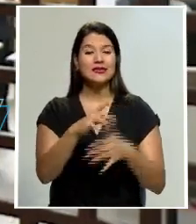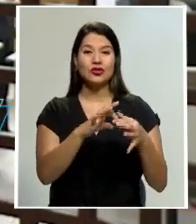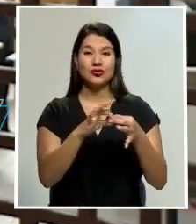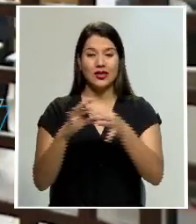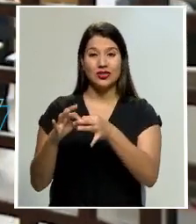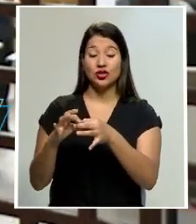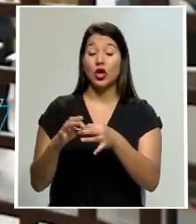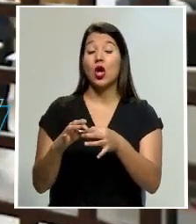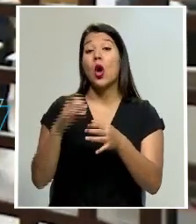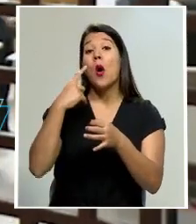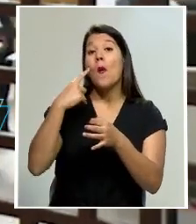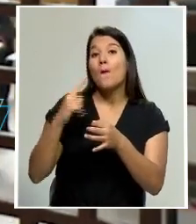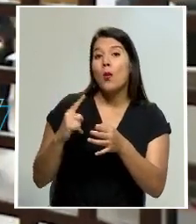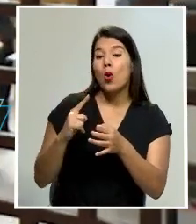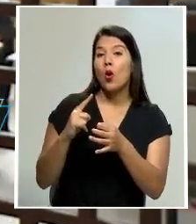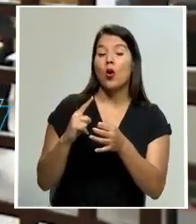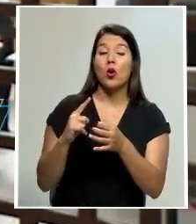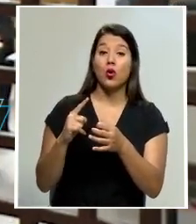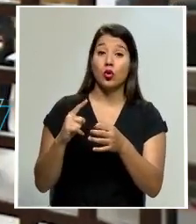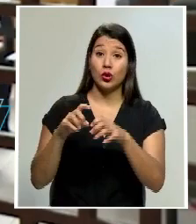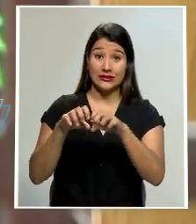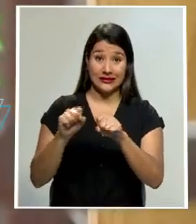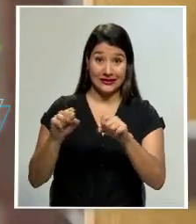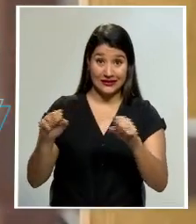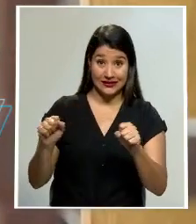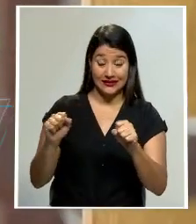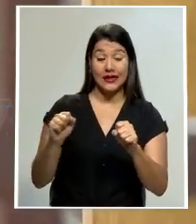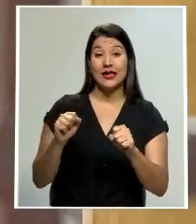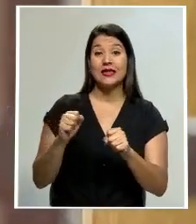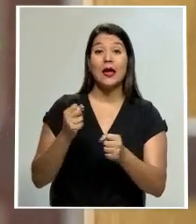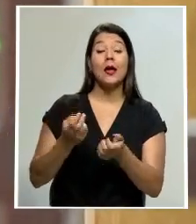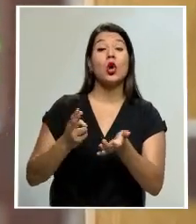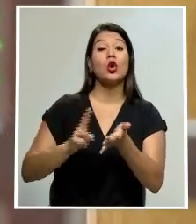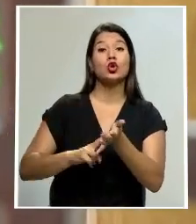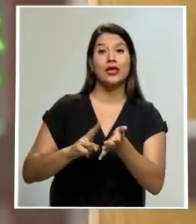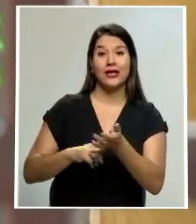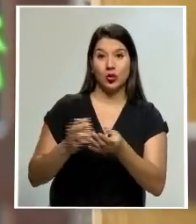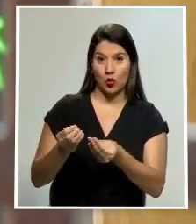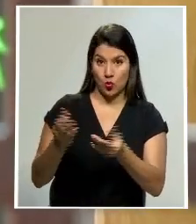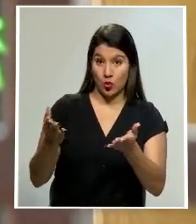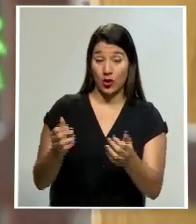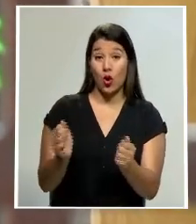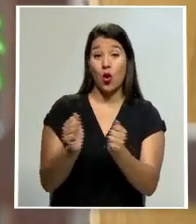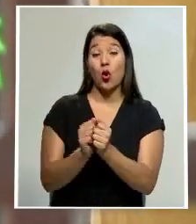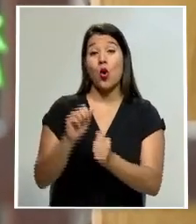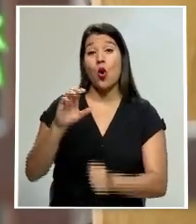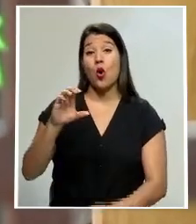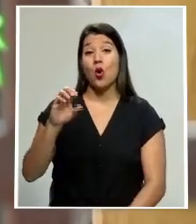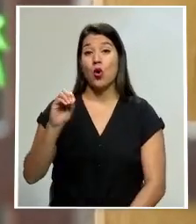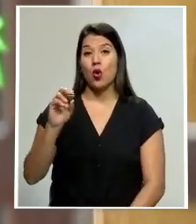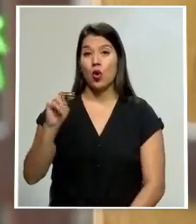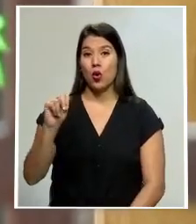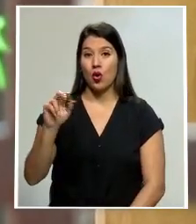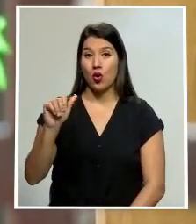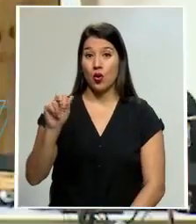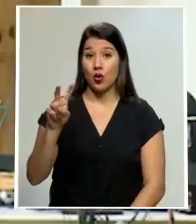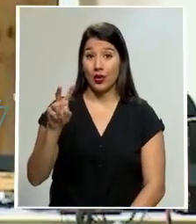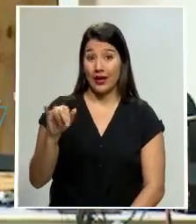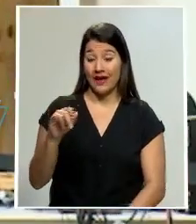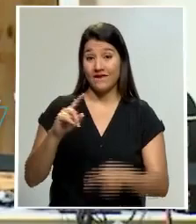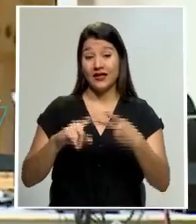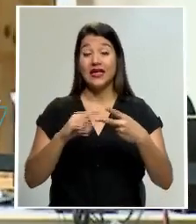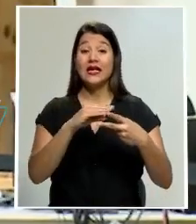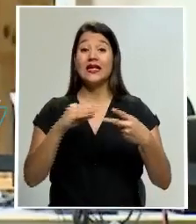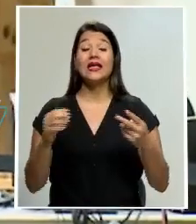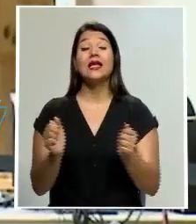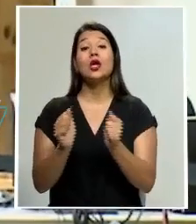enriquecimiento y por fraude en la gestión pública, principalmente a través de Conavi y de las empresas constructoras